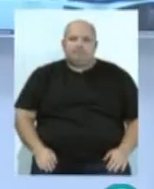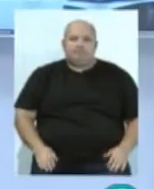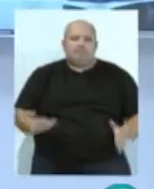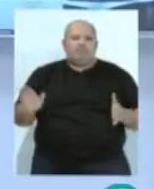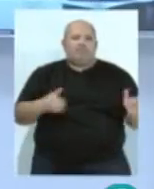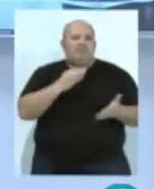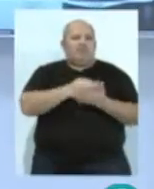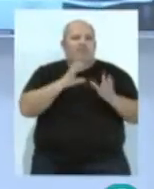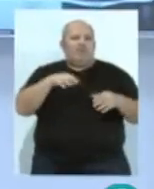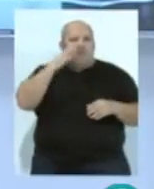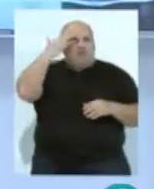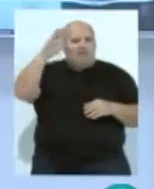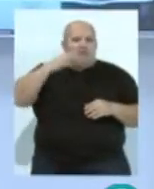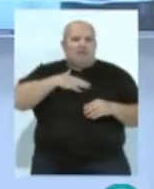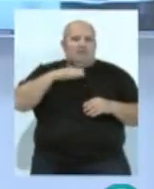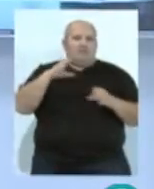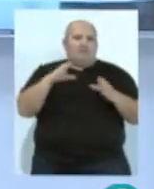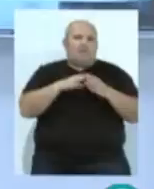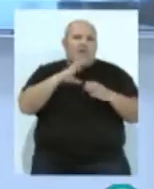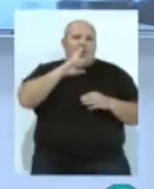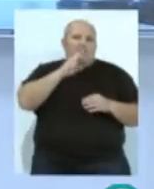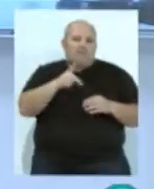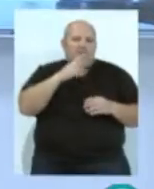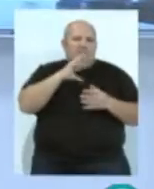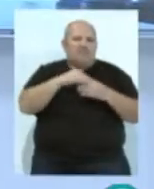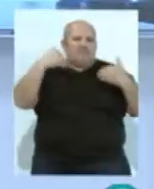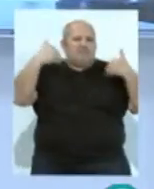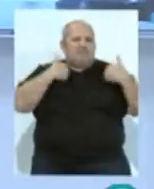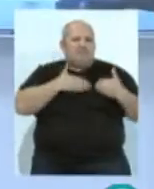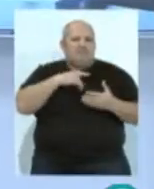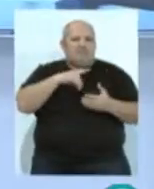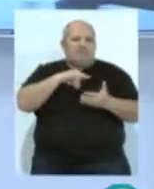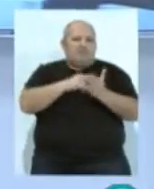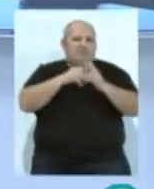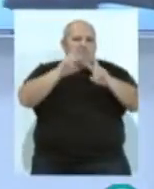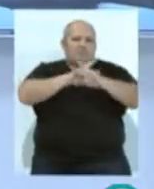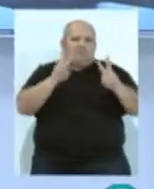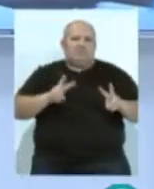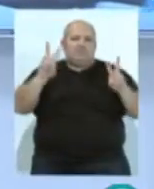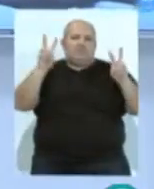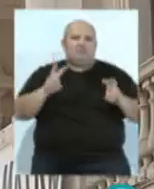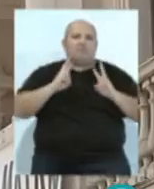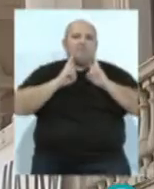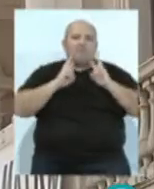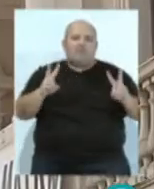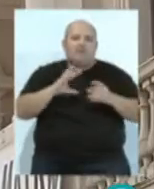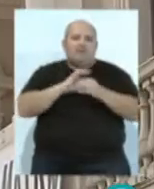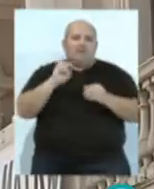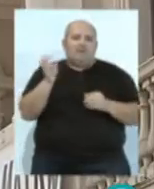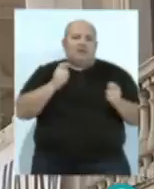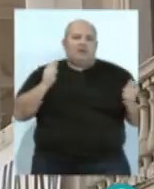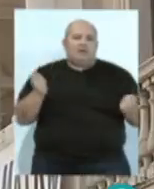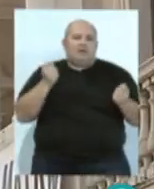La ciudad de Cádiz luce su condición de comunidad azul. Los responsables del proyecto internacional han destacado los beneficios de la